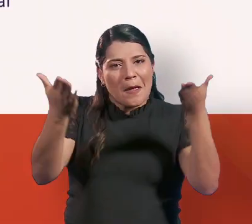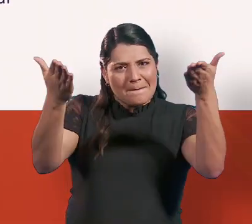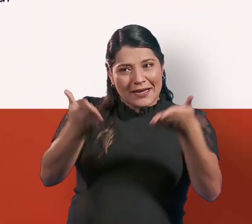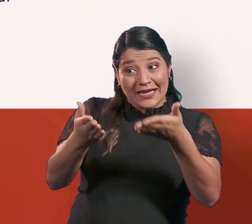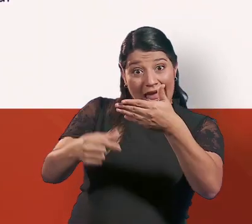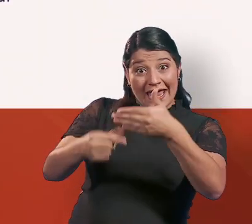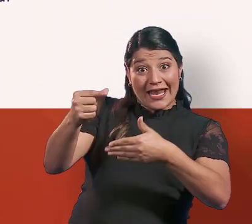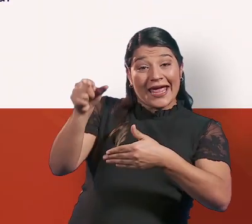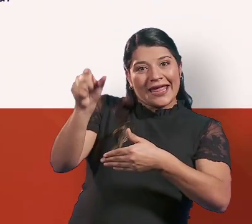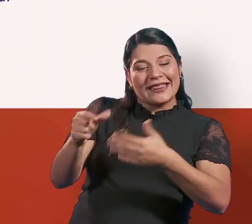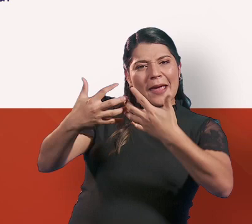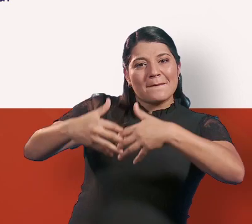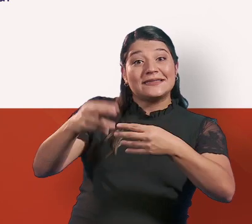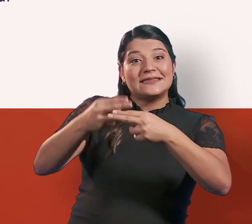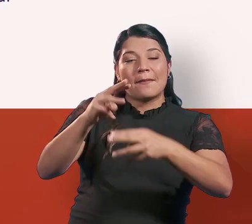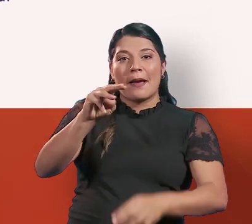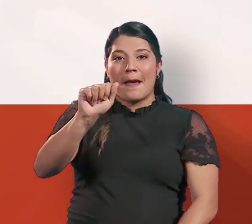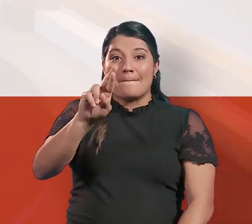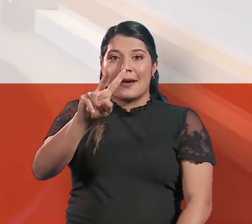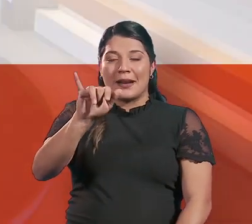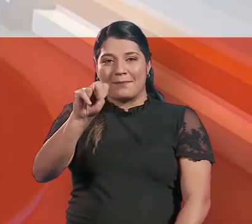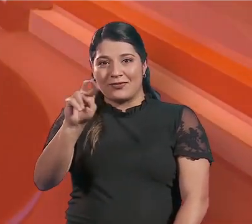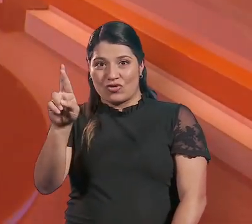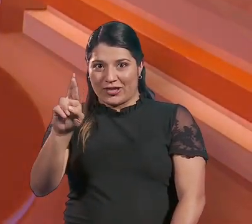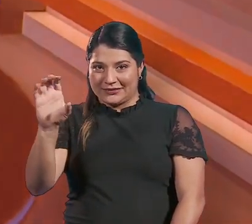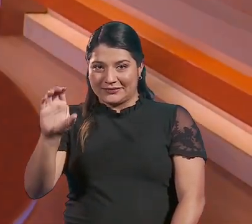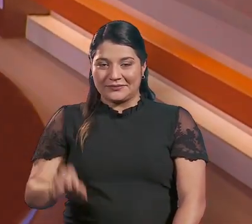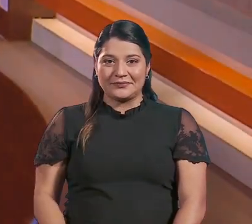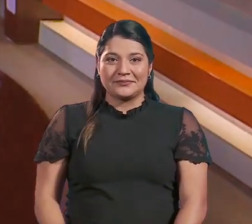nuestro gerente general corporativo, Marvin Rodríguez.